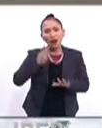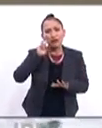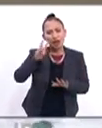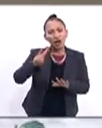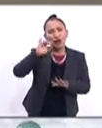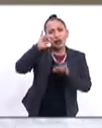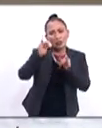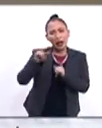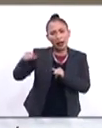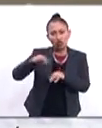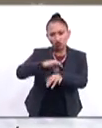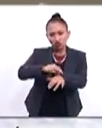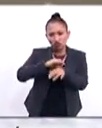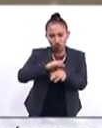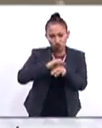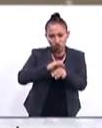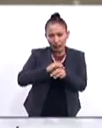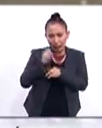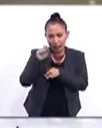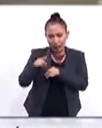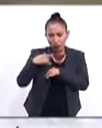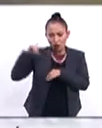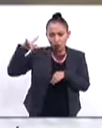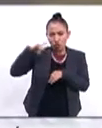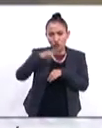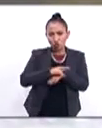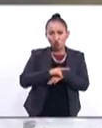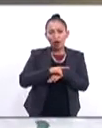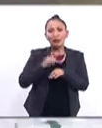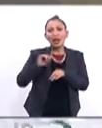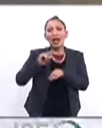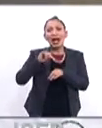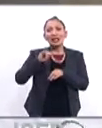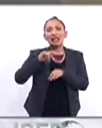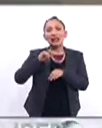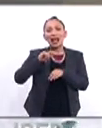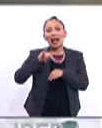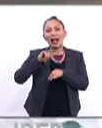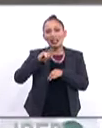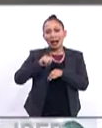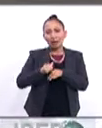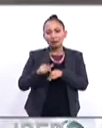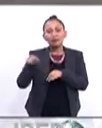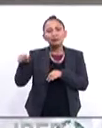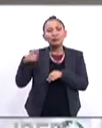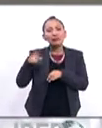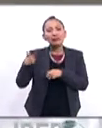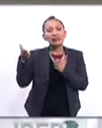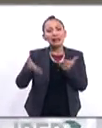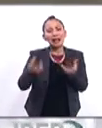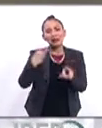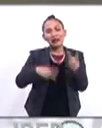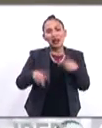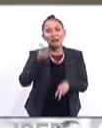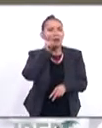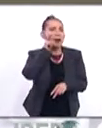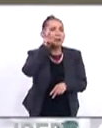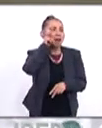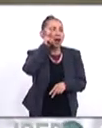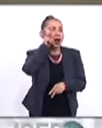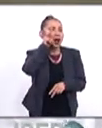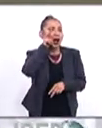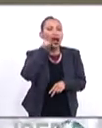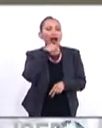viendo imágenes en vivo precisamente de este aterrizaje de Alitalia como ella nos comentaba de la llegada de el Papa